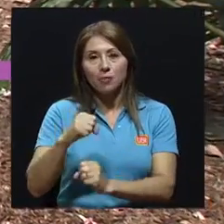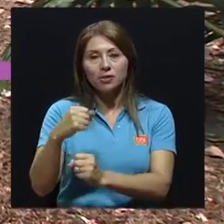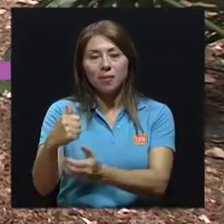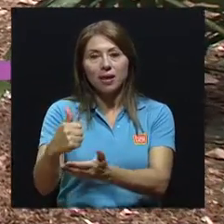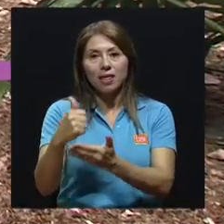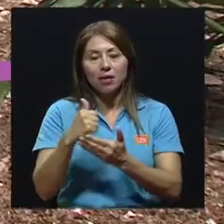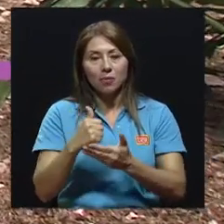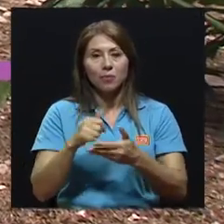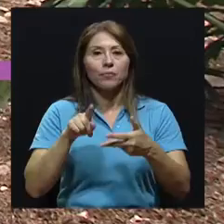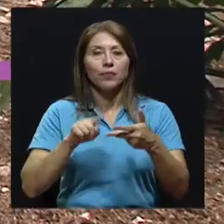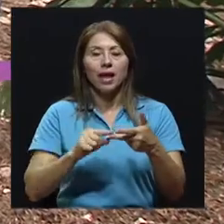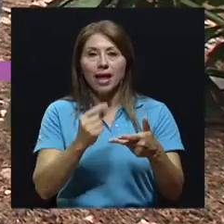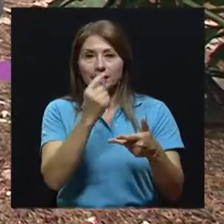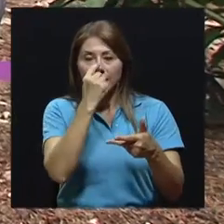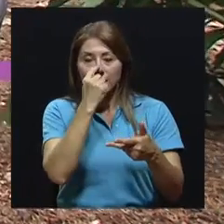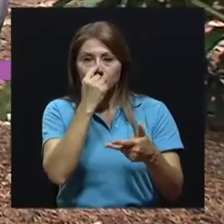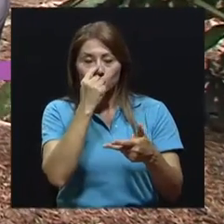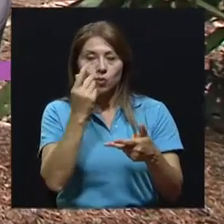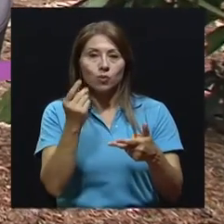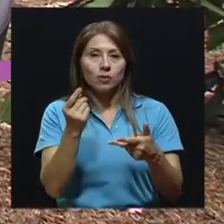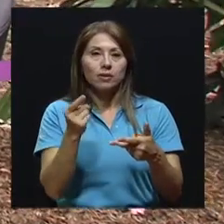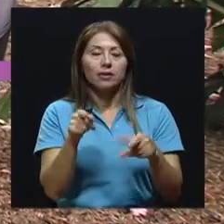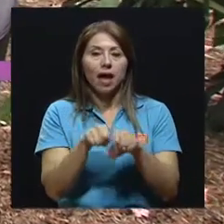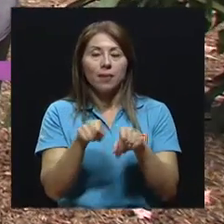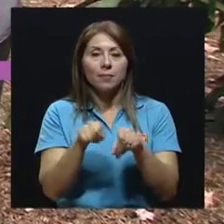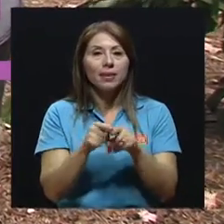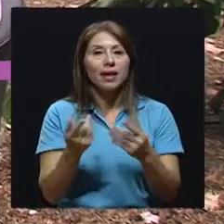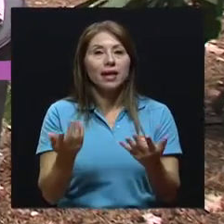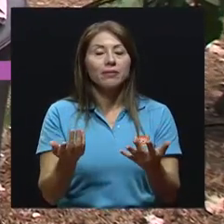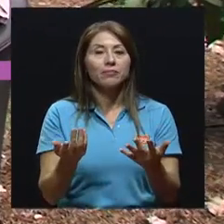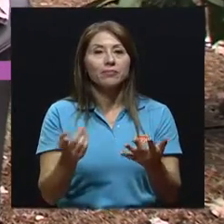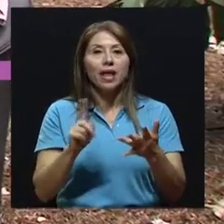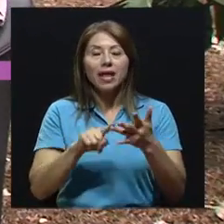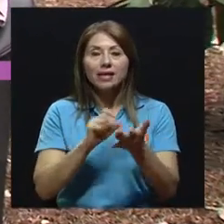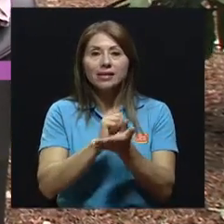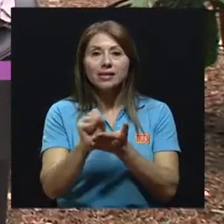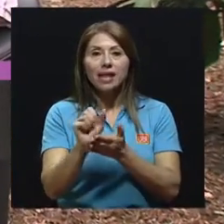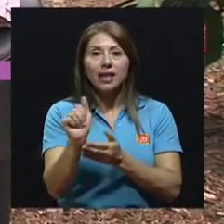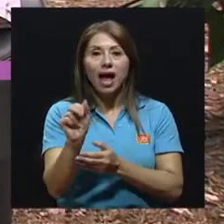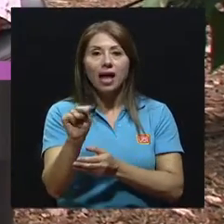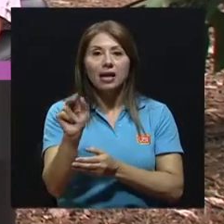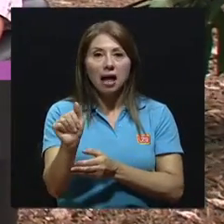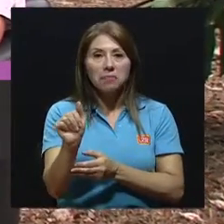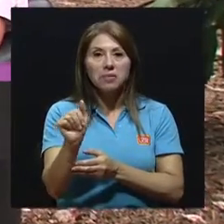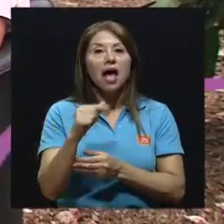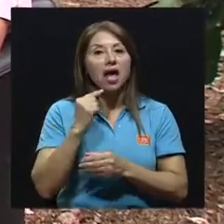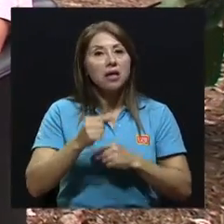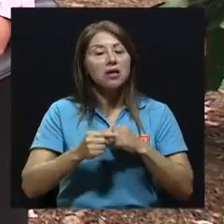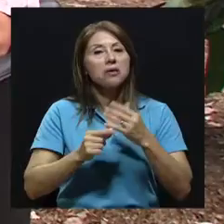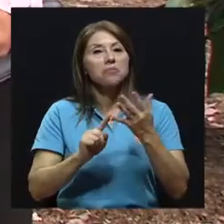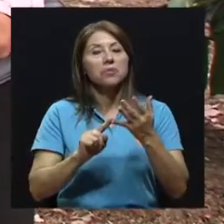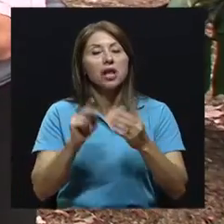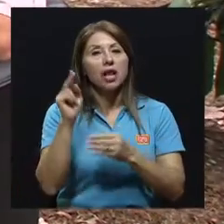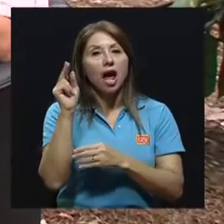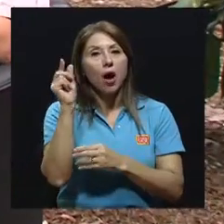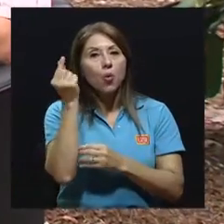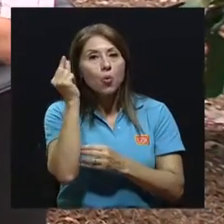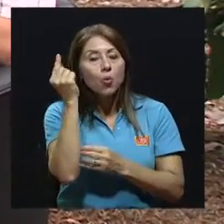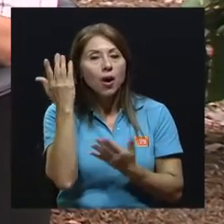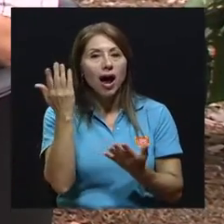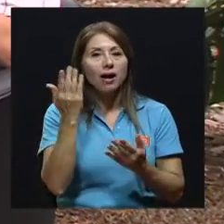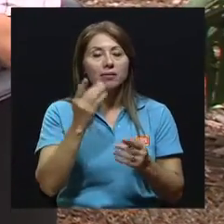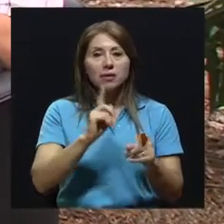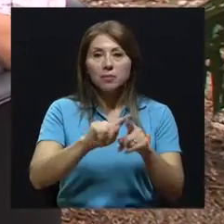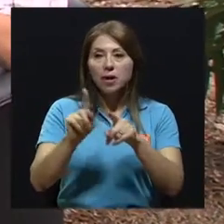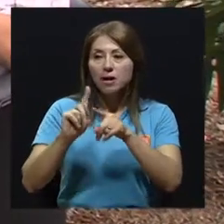Belén. Nos fuimos a Escazú también, otro punto importante. Santana, hemos ido desplazando, La Uruca, hemos ido desplazando a